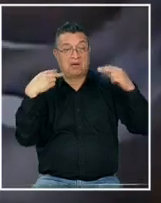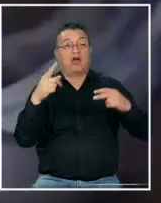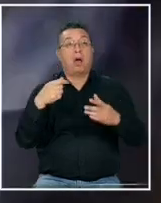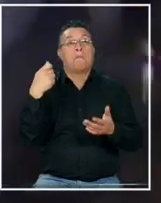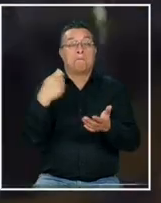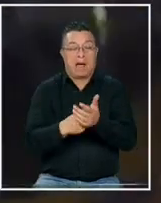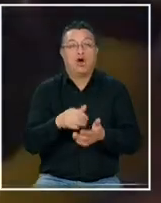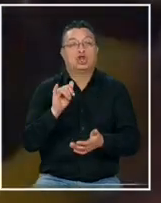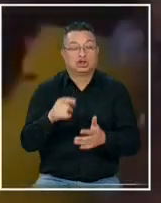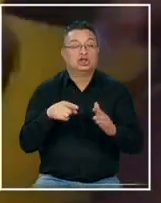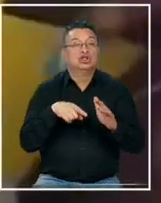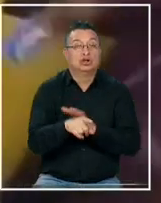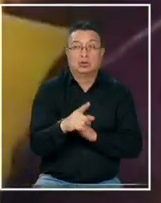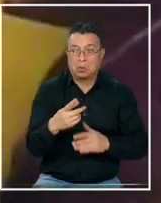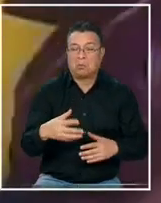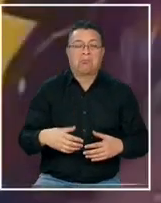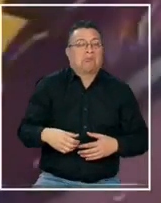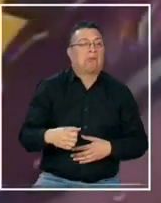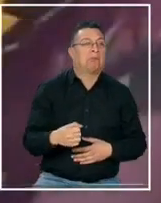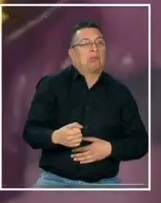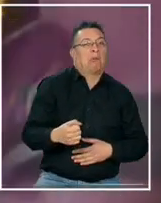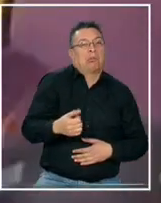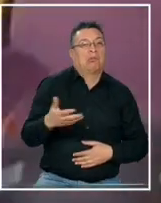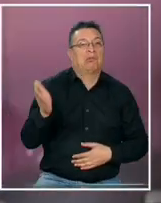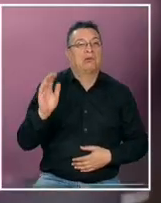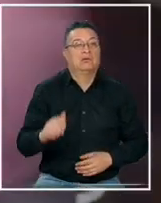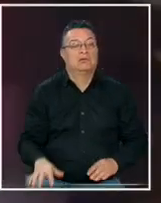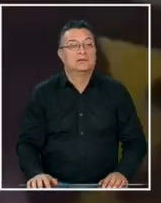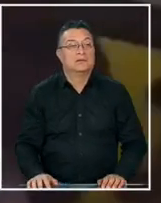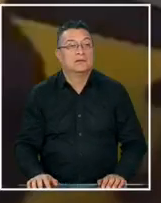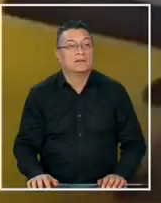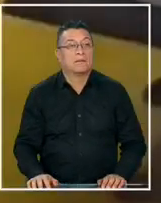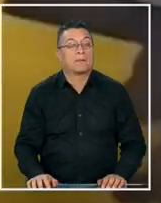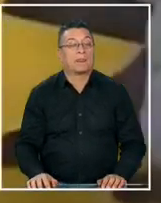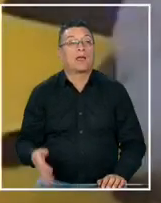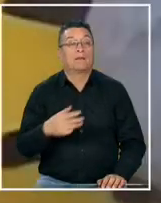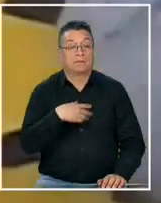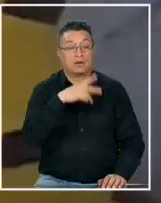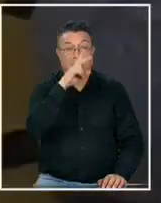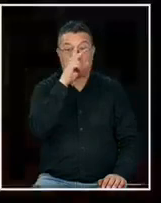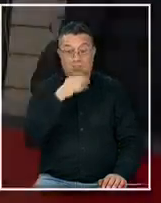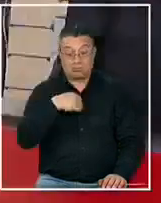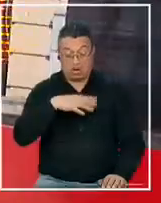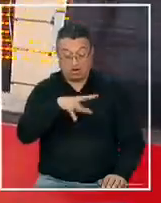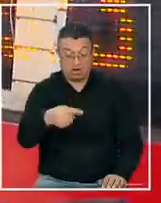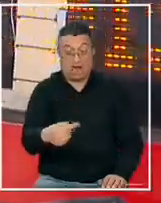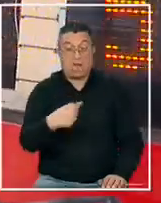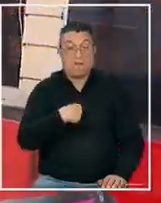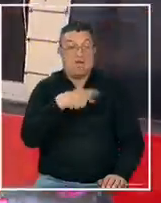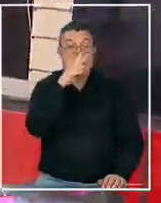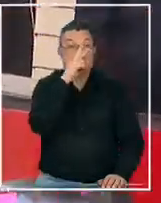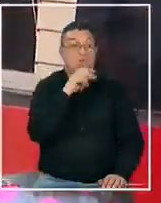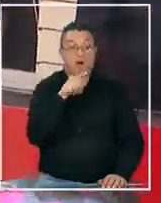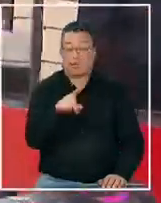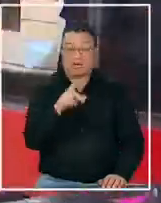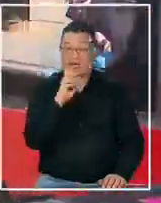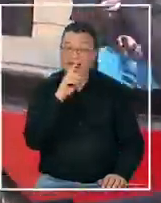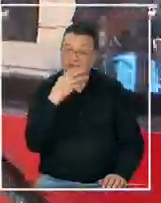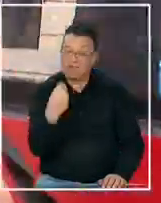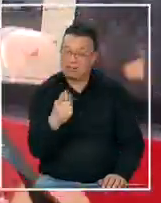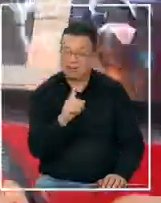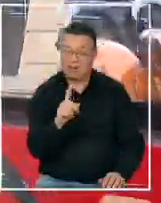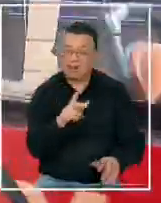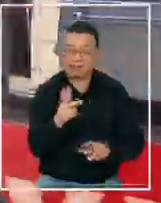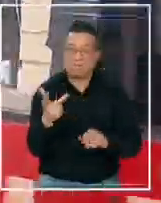sí pagaron su pasaje también como están robando a mí así que eso no es no es correcto